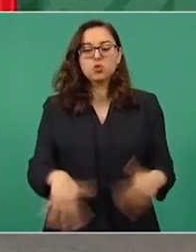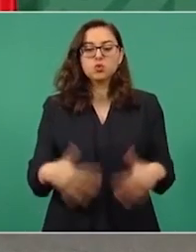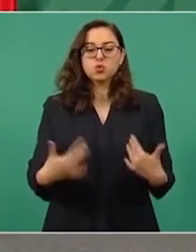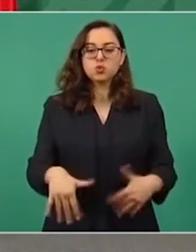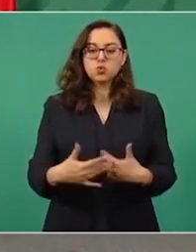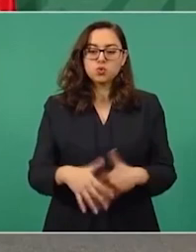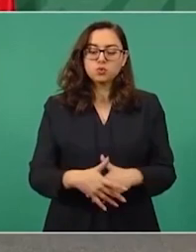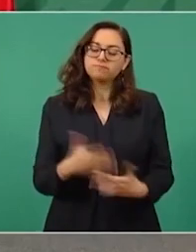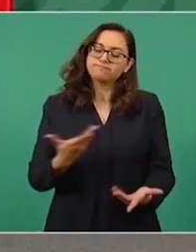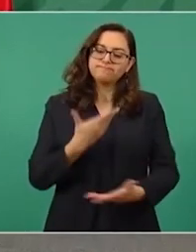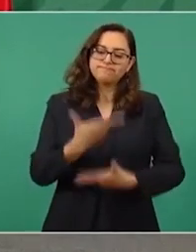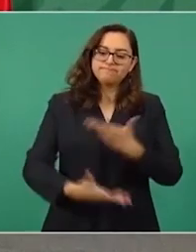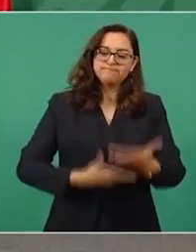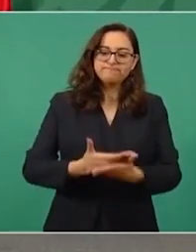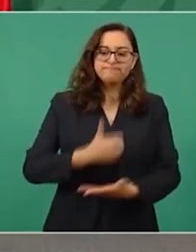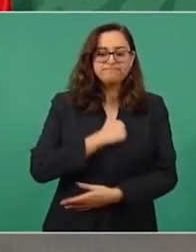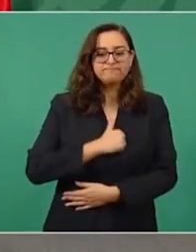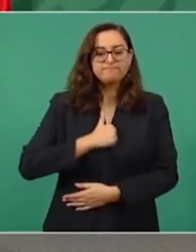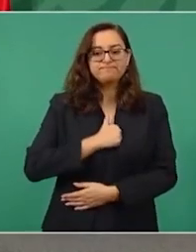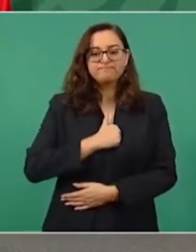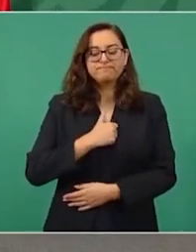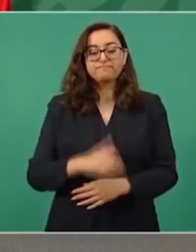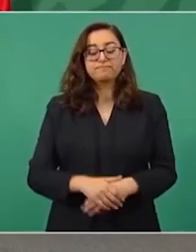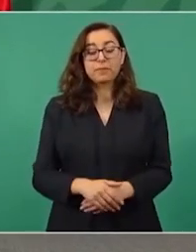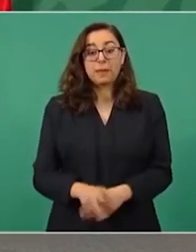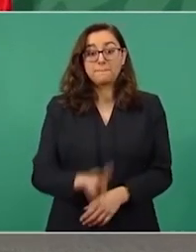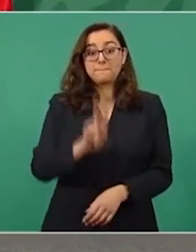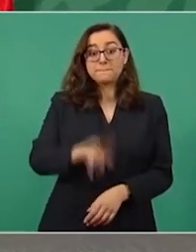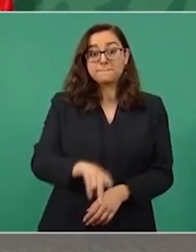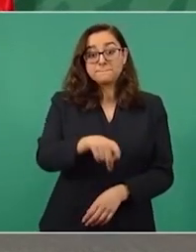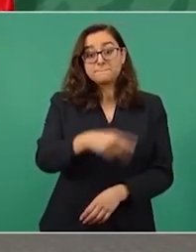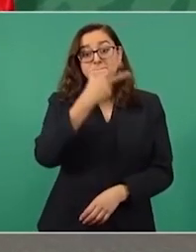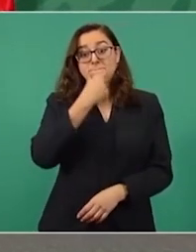la canción ranchera,